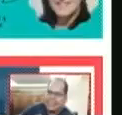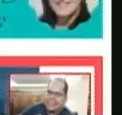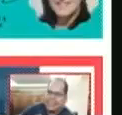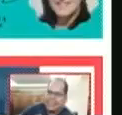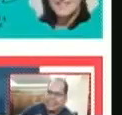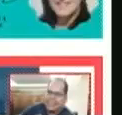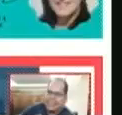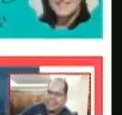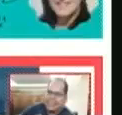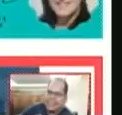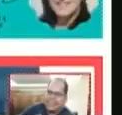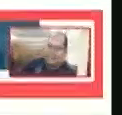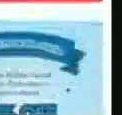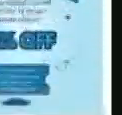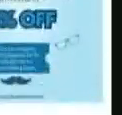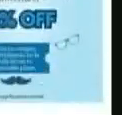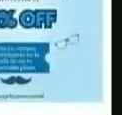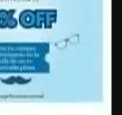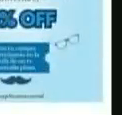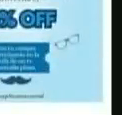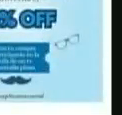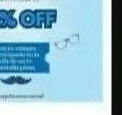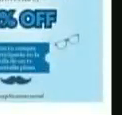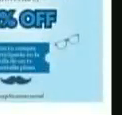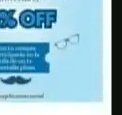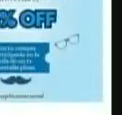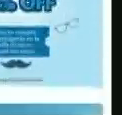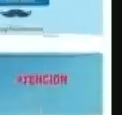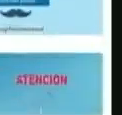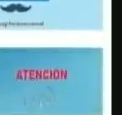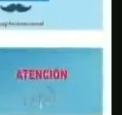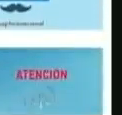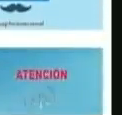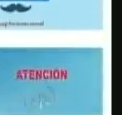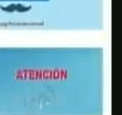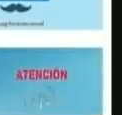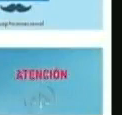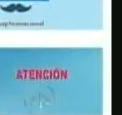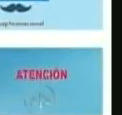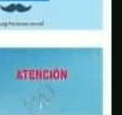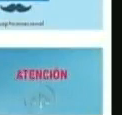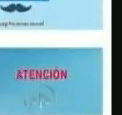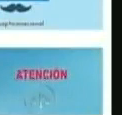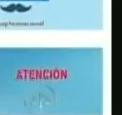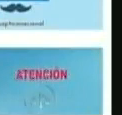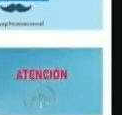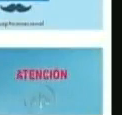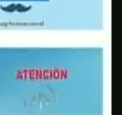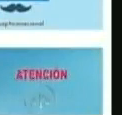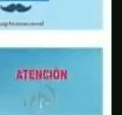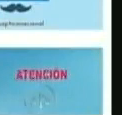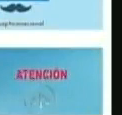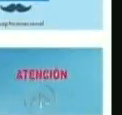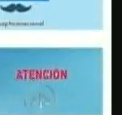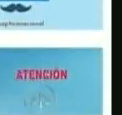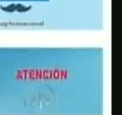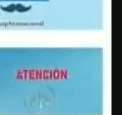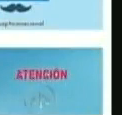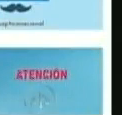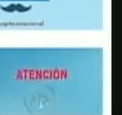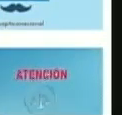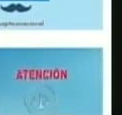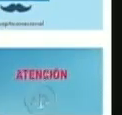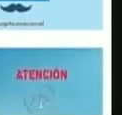Seguimos revisando a través del Regional del Zulia, la Fuerza Armada Nacional Bolivariana desmanteló 28 estructuras de minería